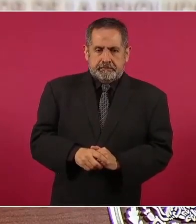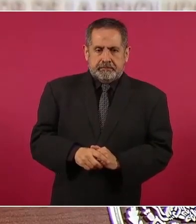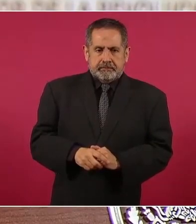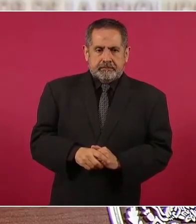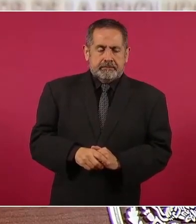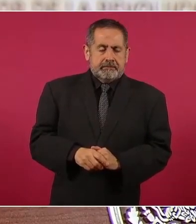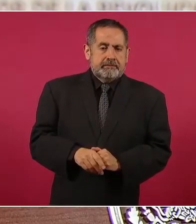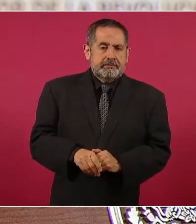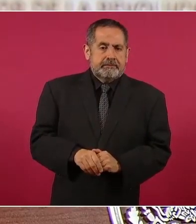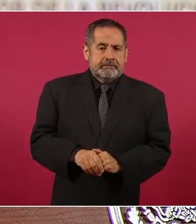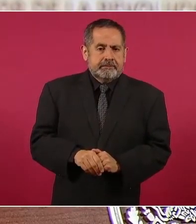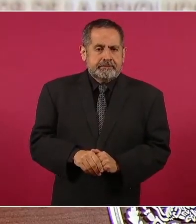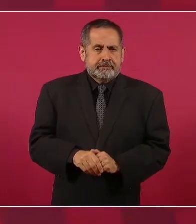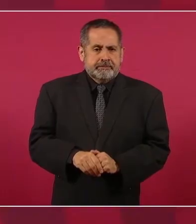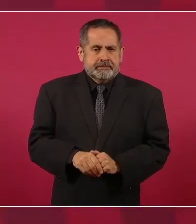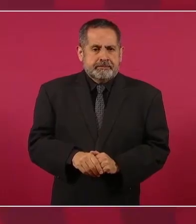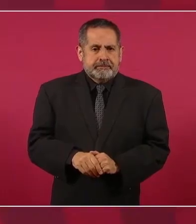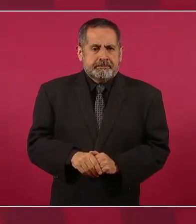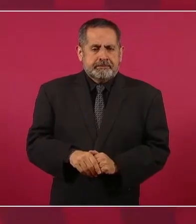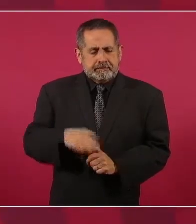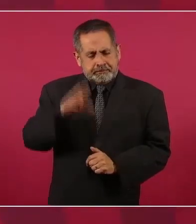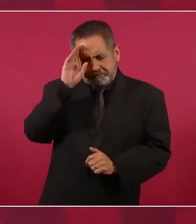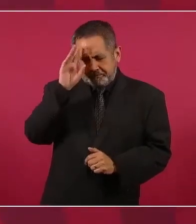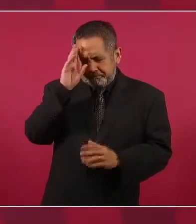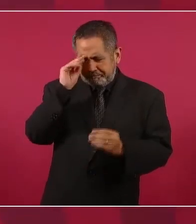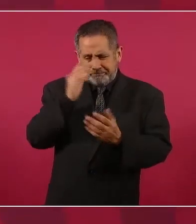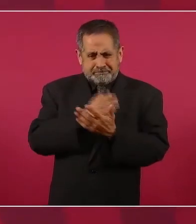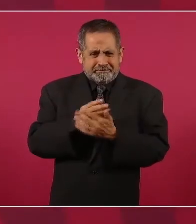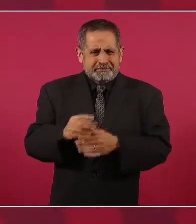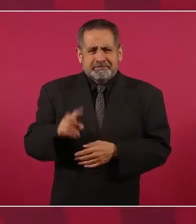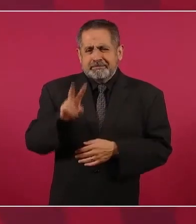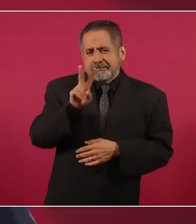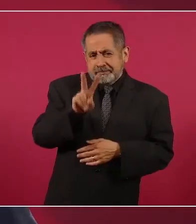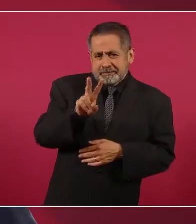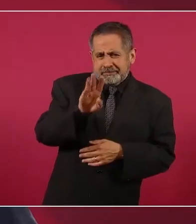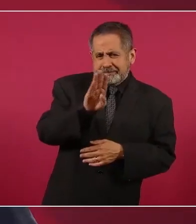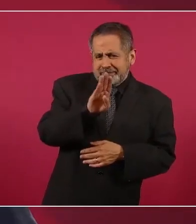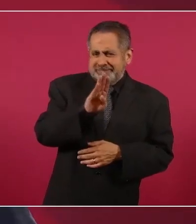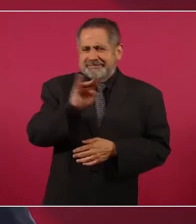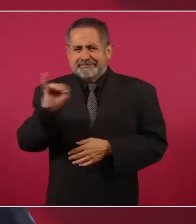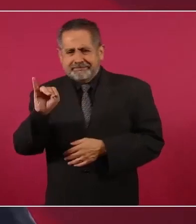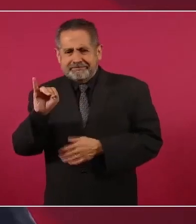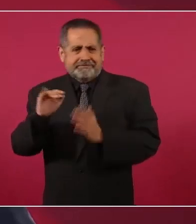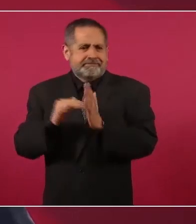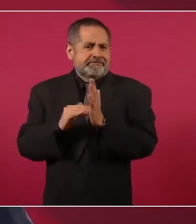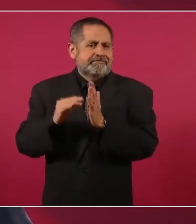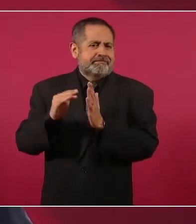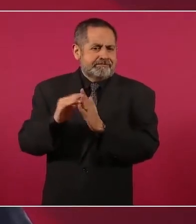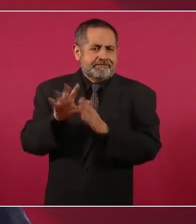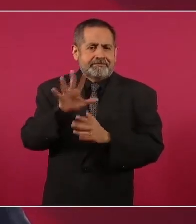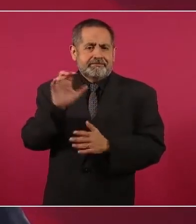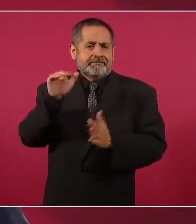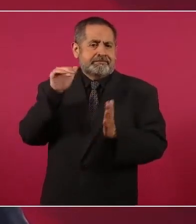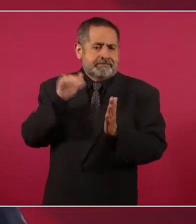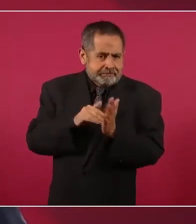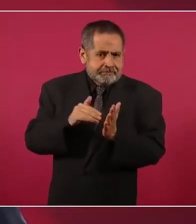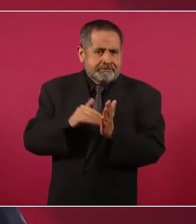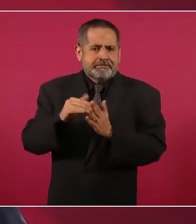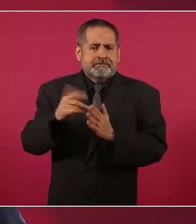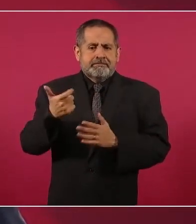en efecto, dos billones, 500 mil millones de pesos.